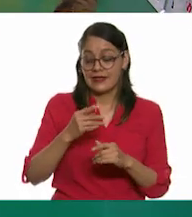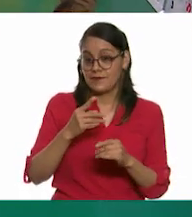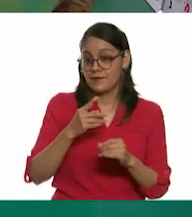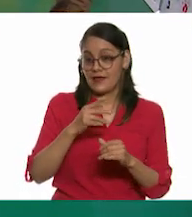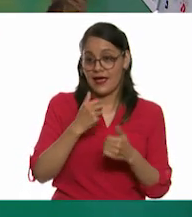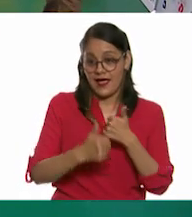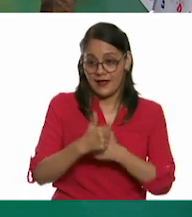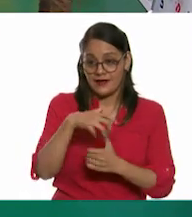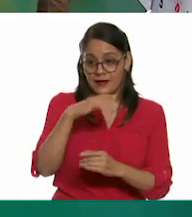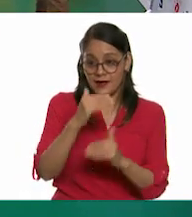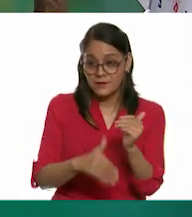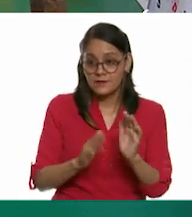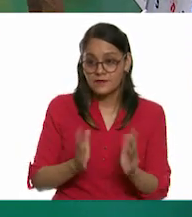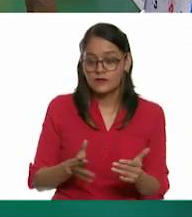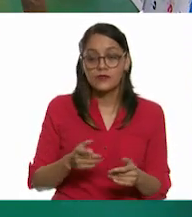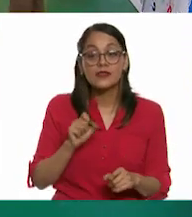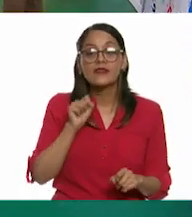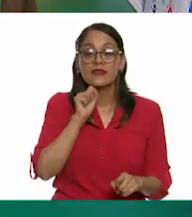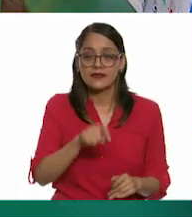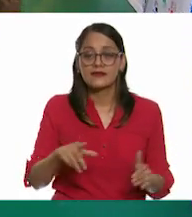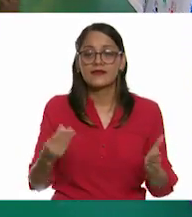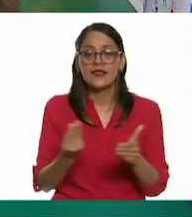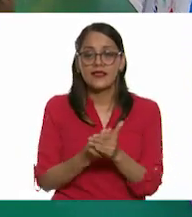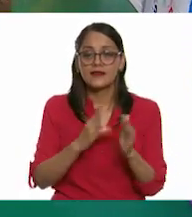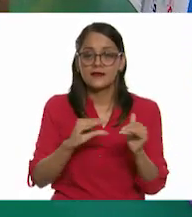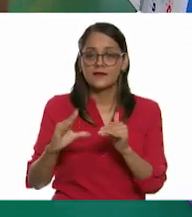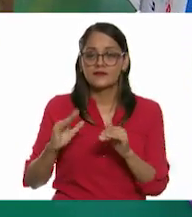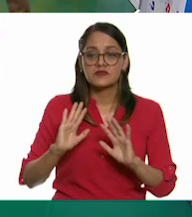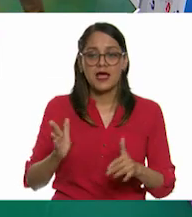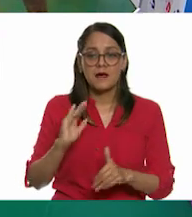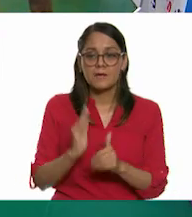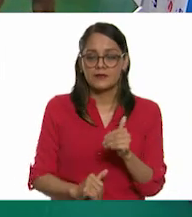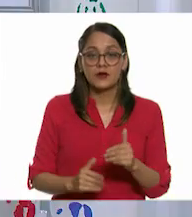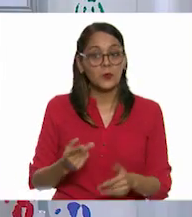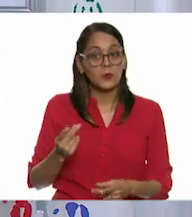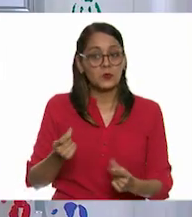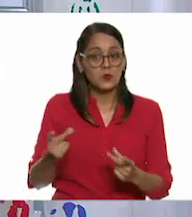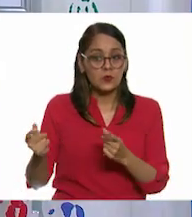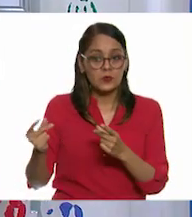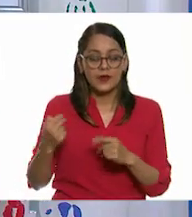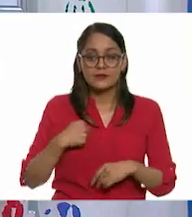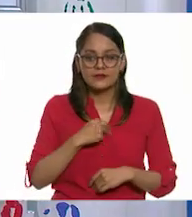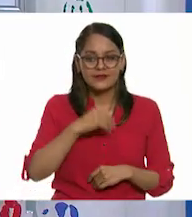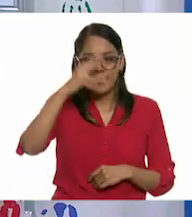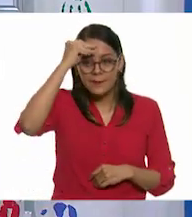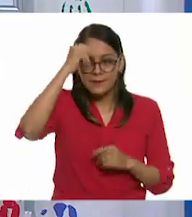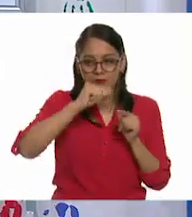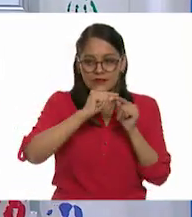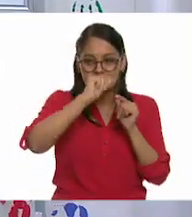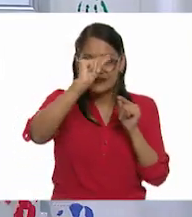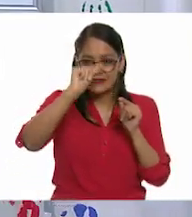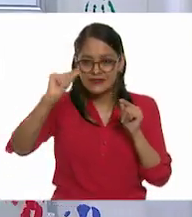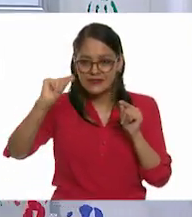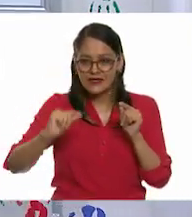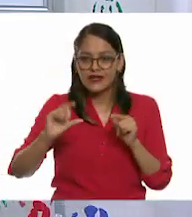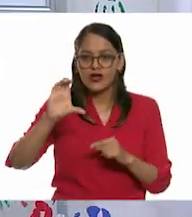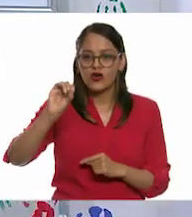la clase. Ya se nos fue el tiempo. Muy rápido. Muy, muy rápido. Cuando trabajamos segmentos de recta congruente, ¿sabes qué es eso?